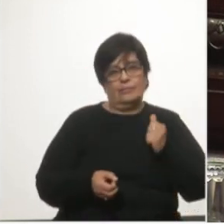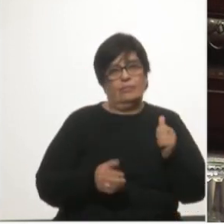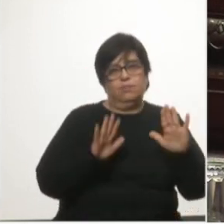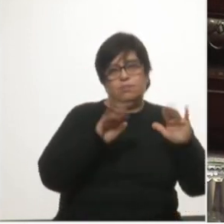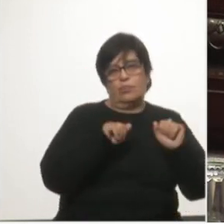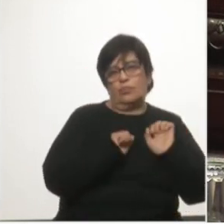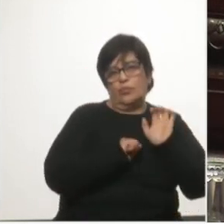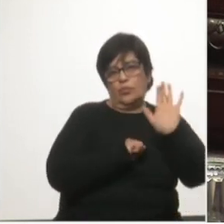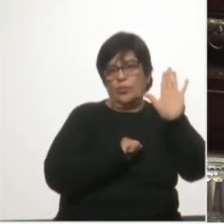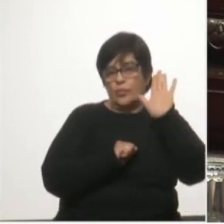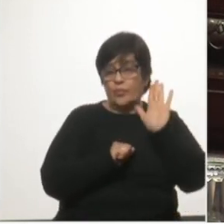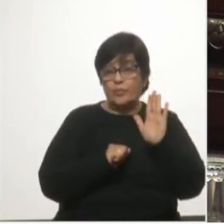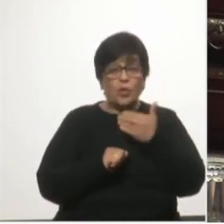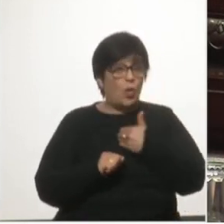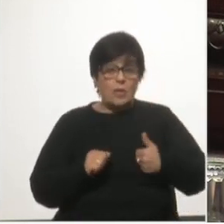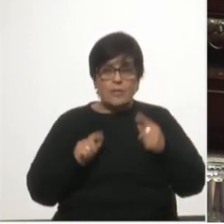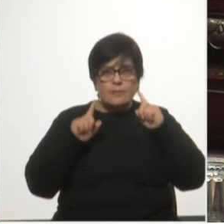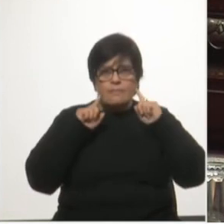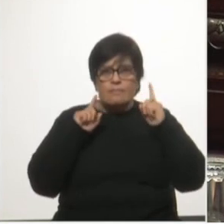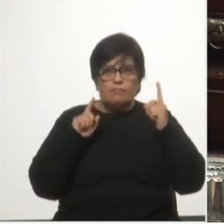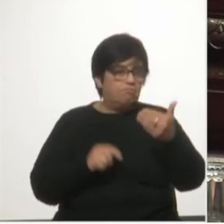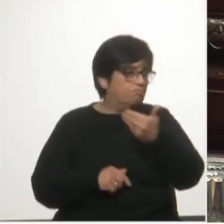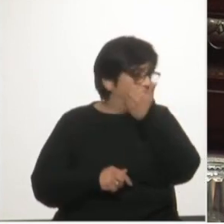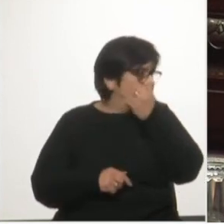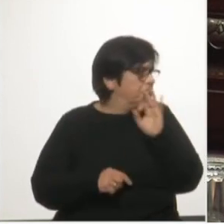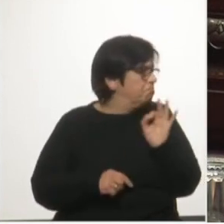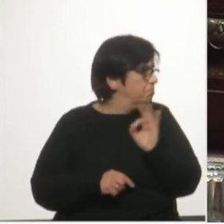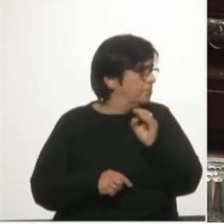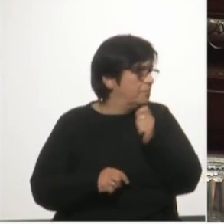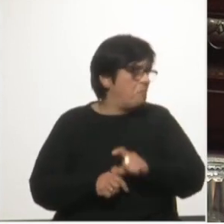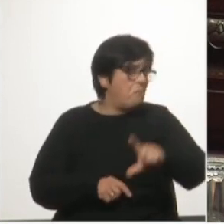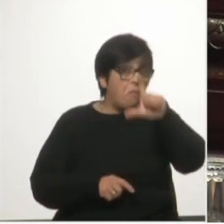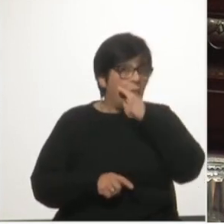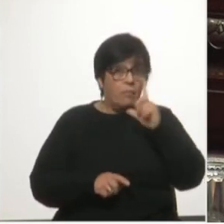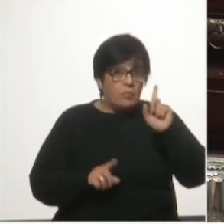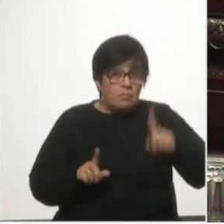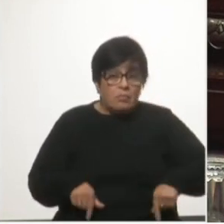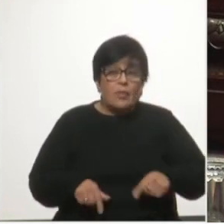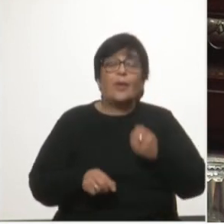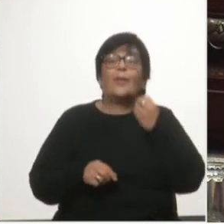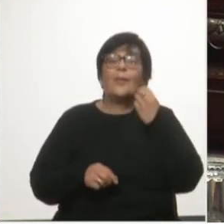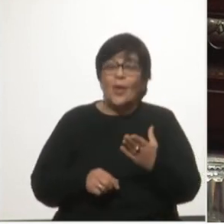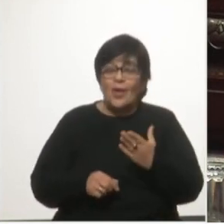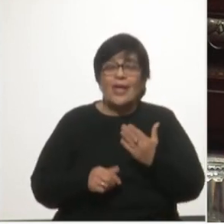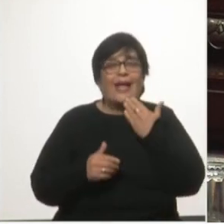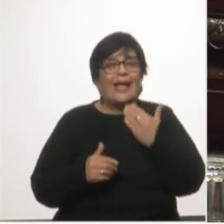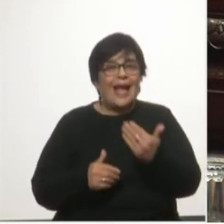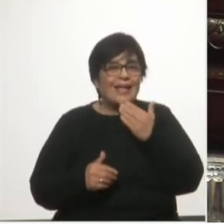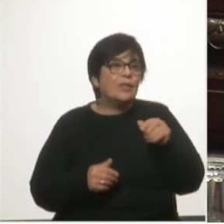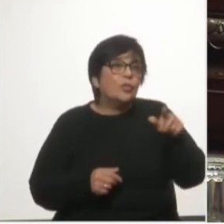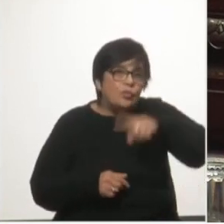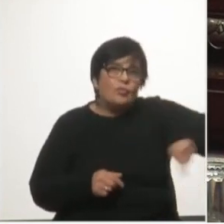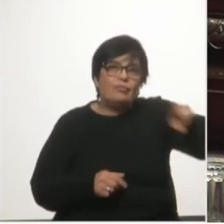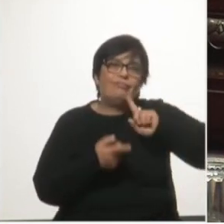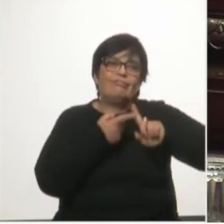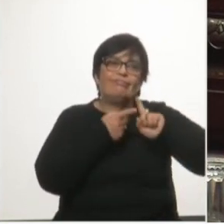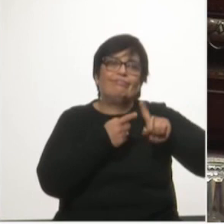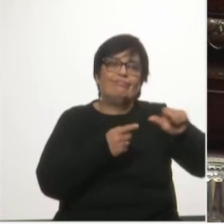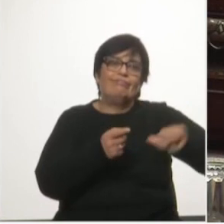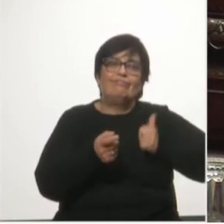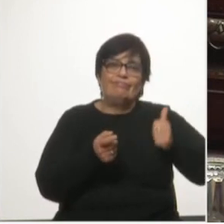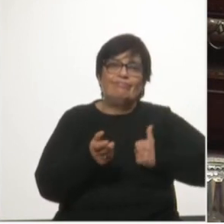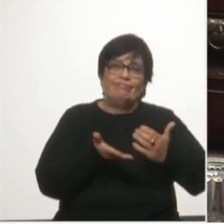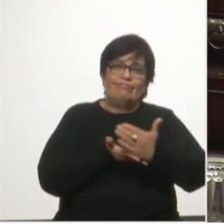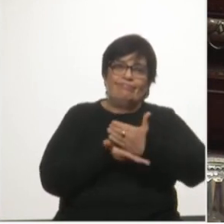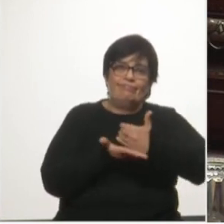El gobierno no sabe cuánto aumentó ese valor gracias a las rentas monopólicas que el acuerdo le